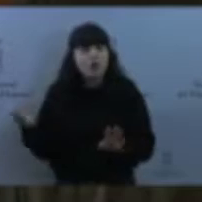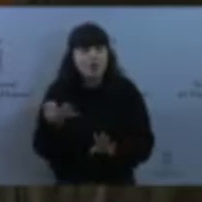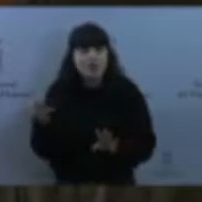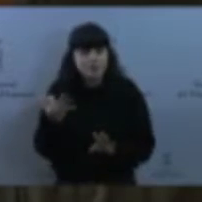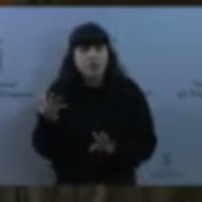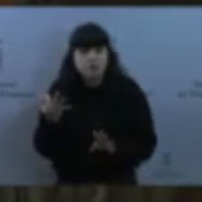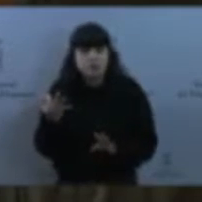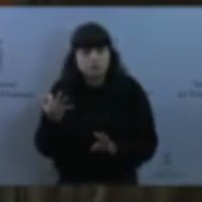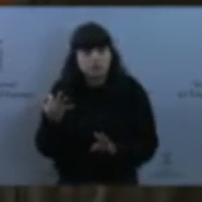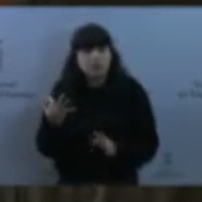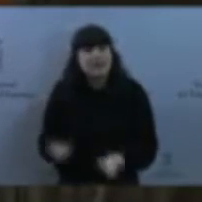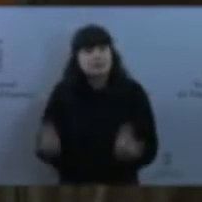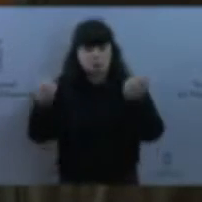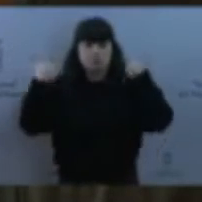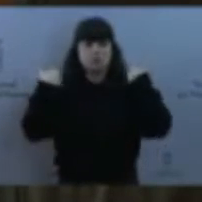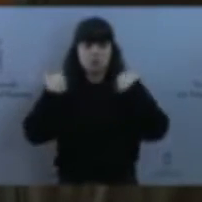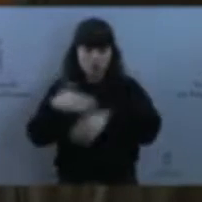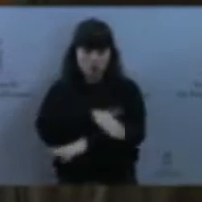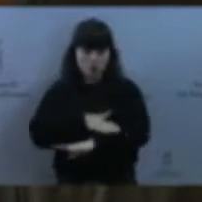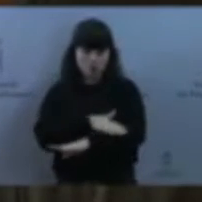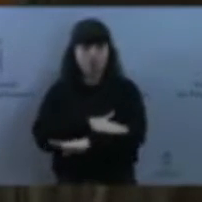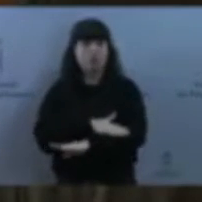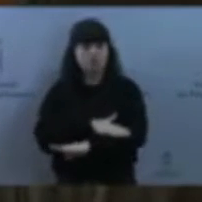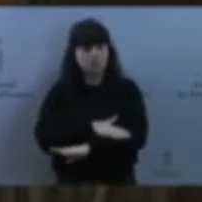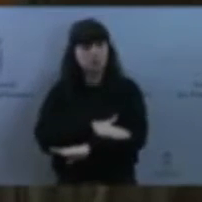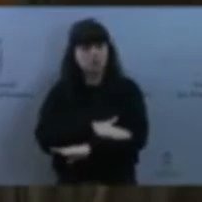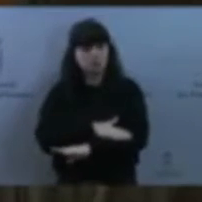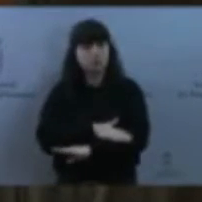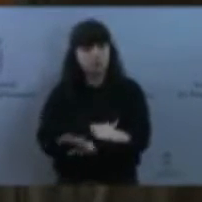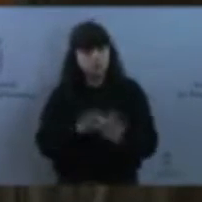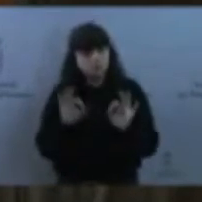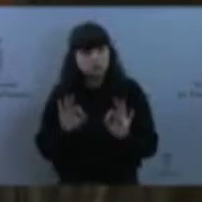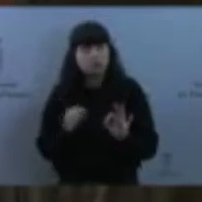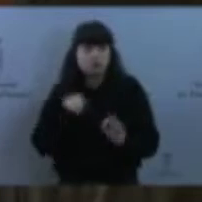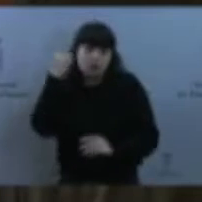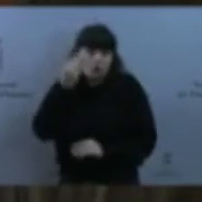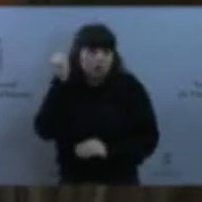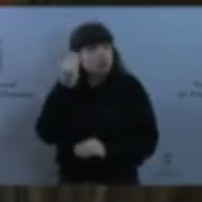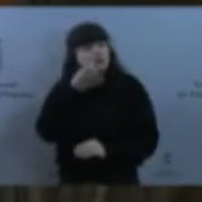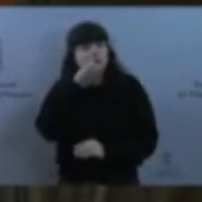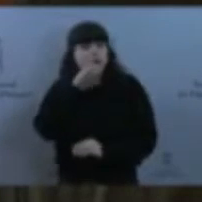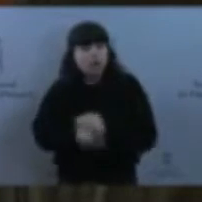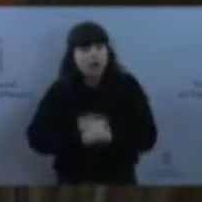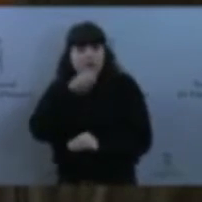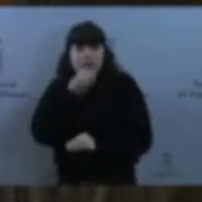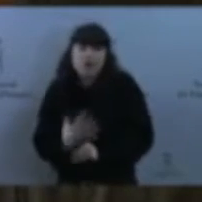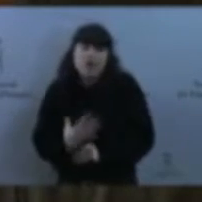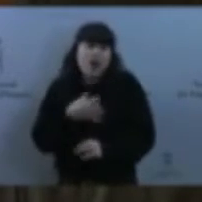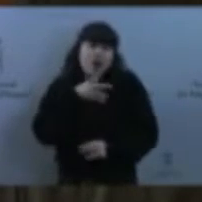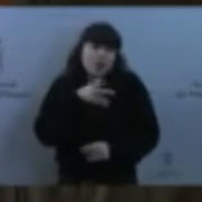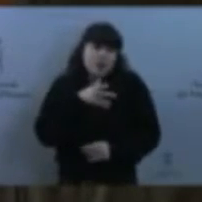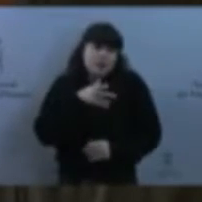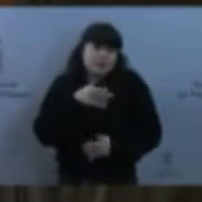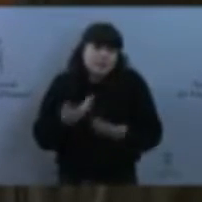Y es lo que creo que se debe de hacer correctamente. Lo demás, el debate sobre los desafíos del mundo rural,